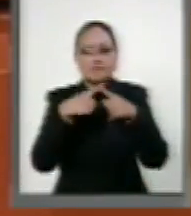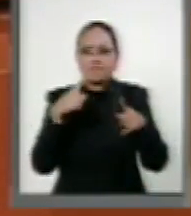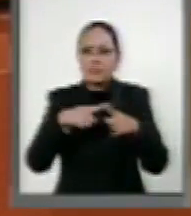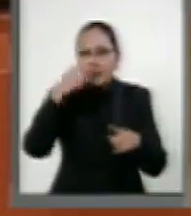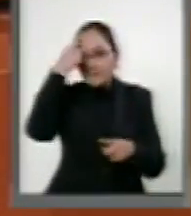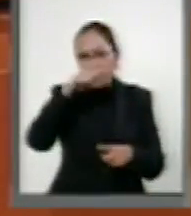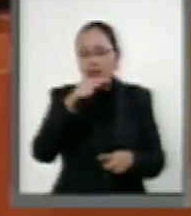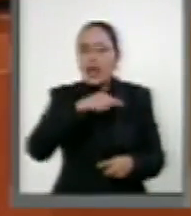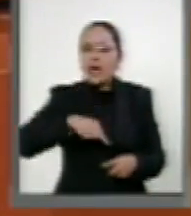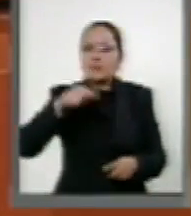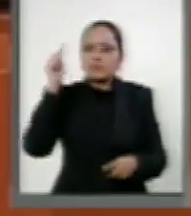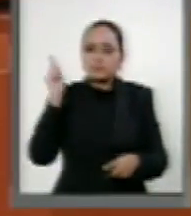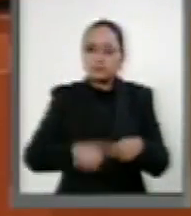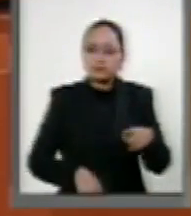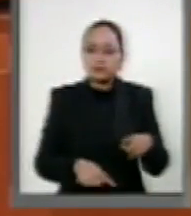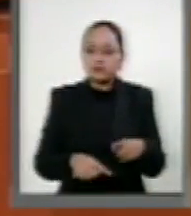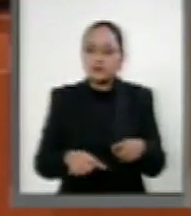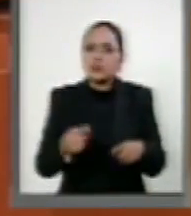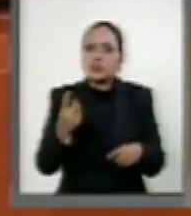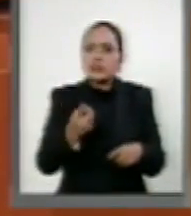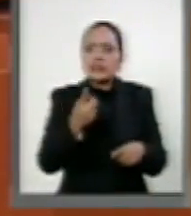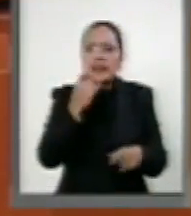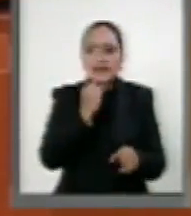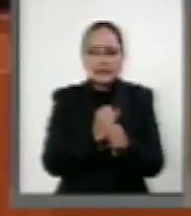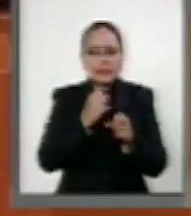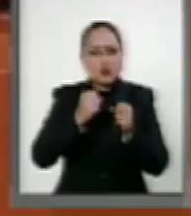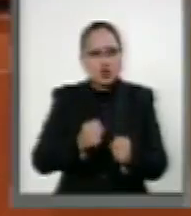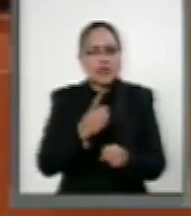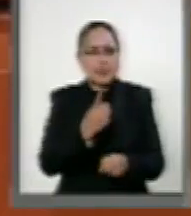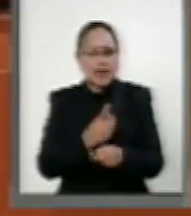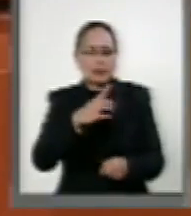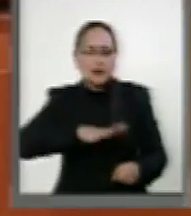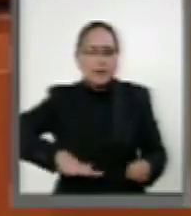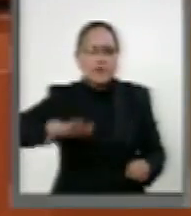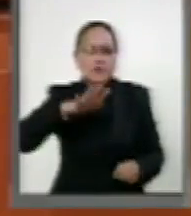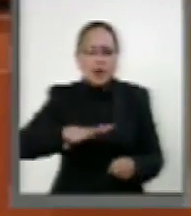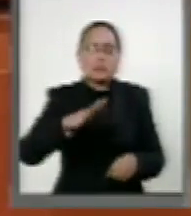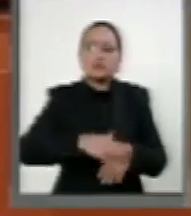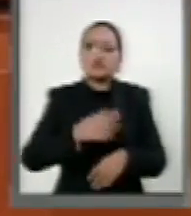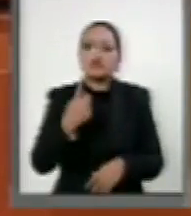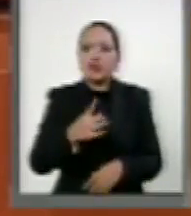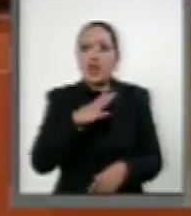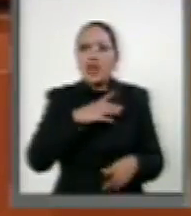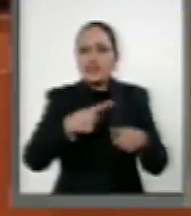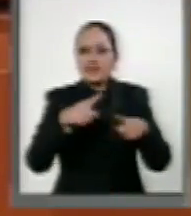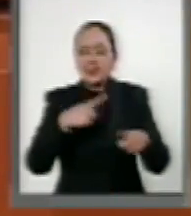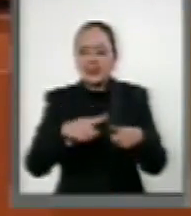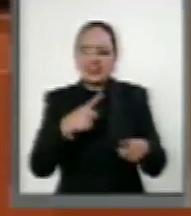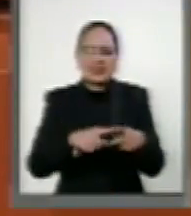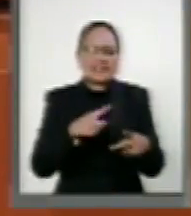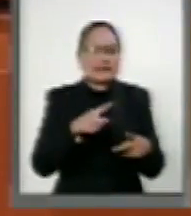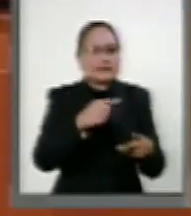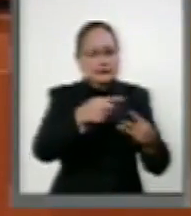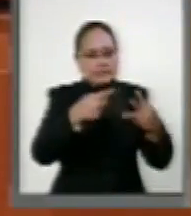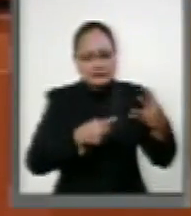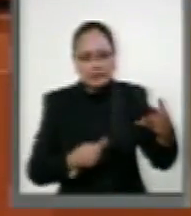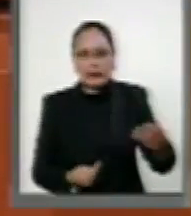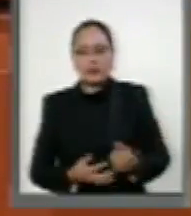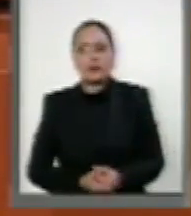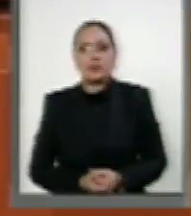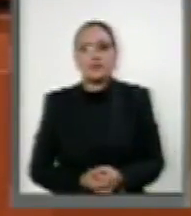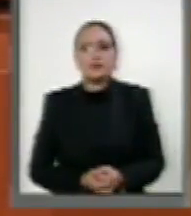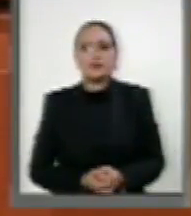la inseguridad de los habitantes de la entidad federativa ante el incremento de los diferentes delitos. Segundo,